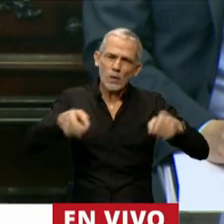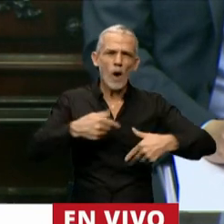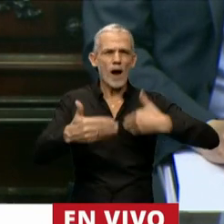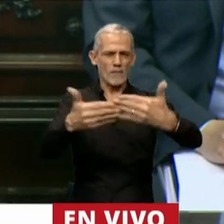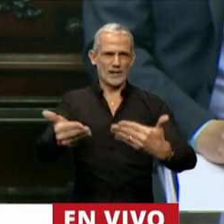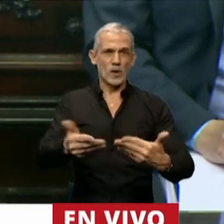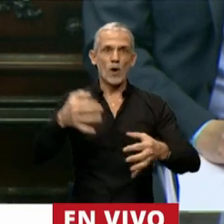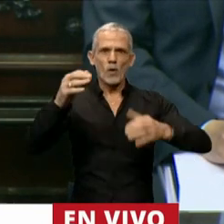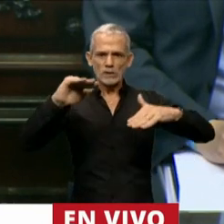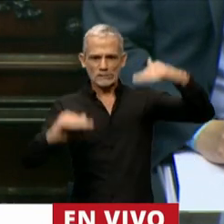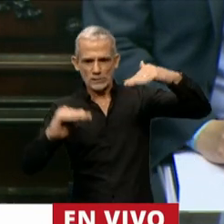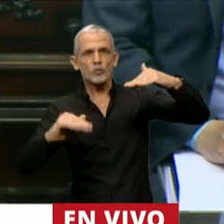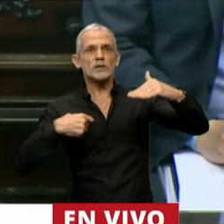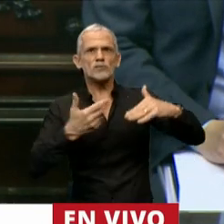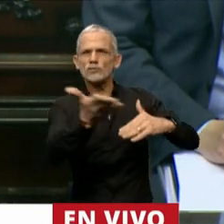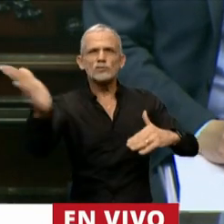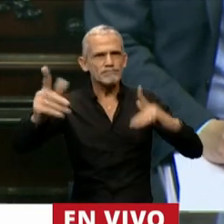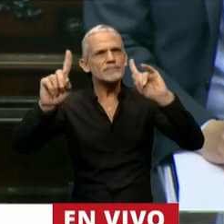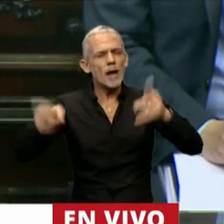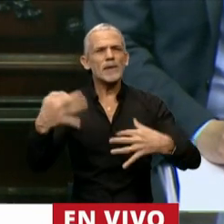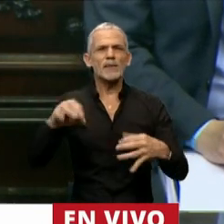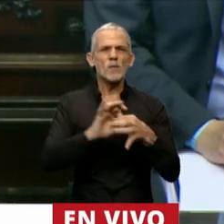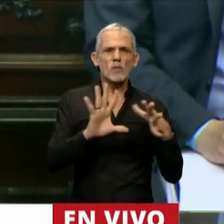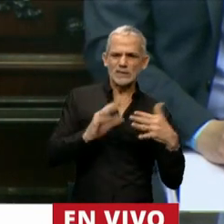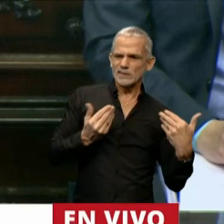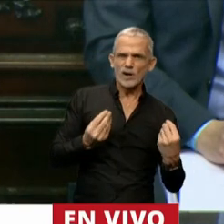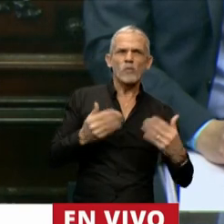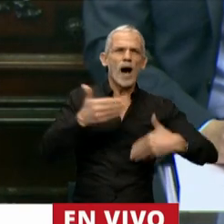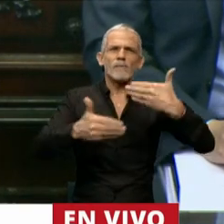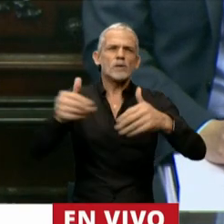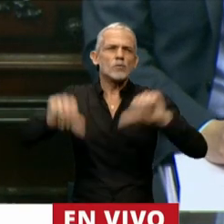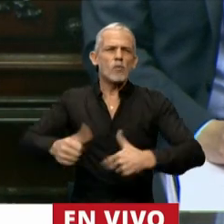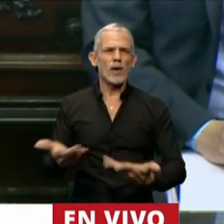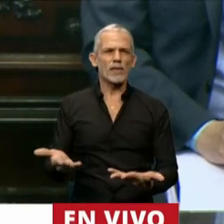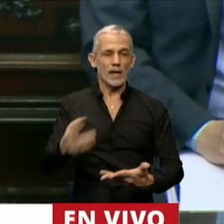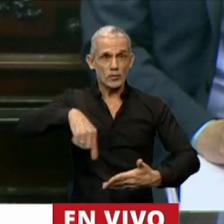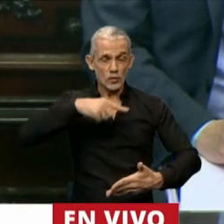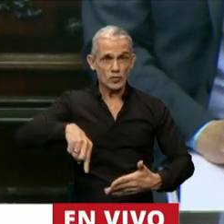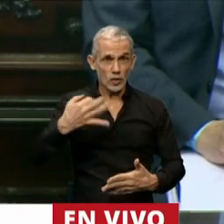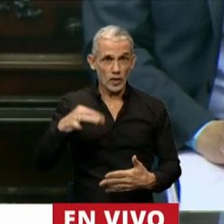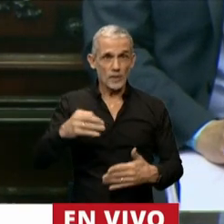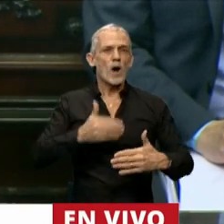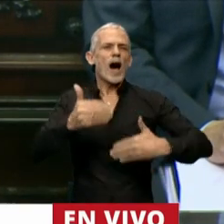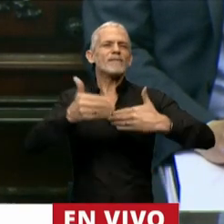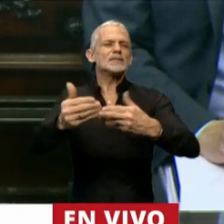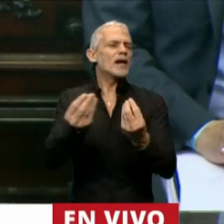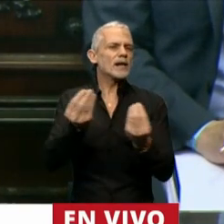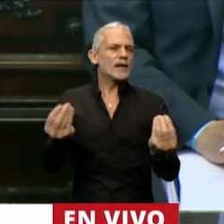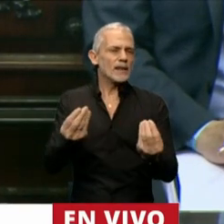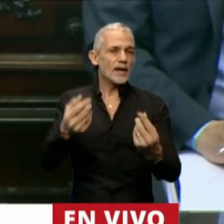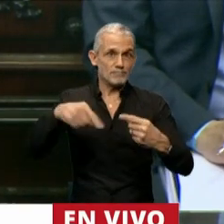es impotente. Nosotros tenemos que avanzar también en lo que